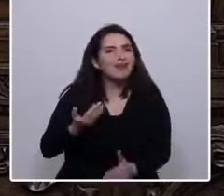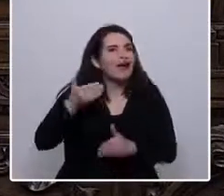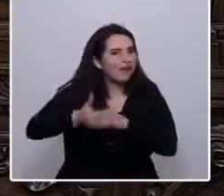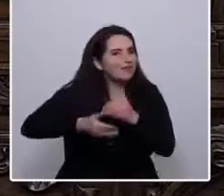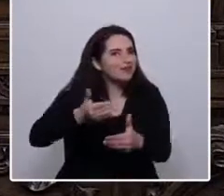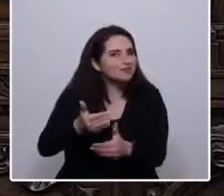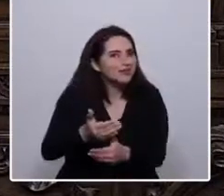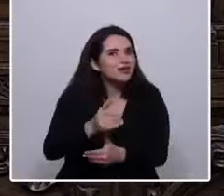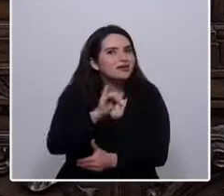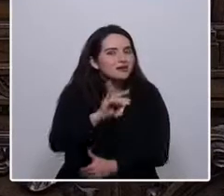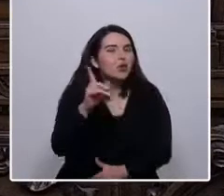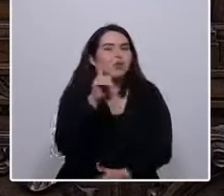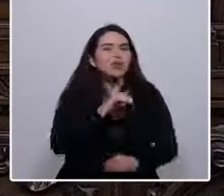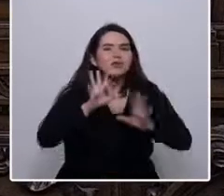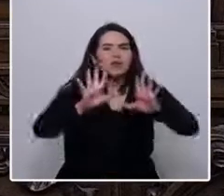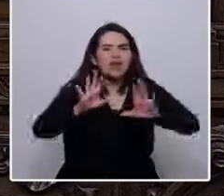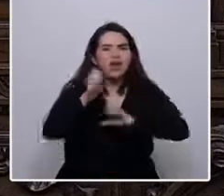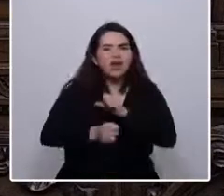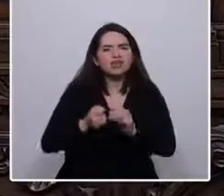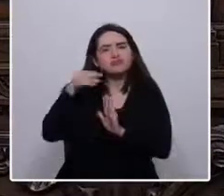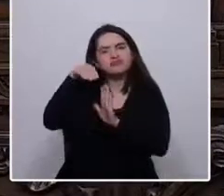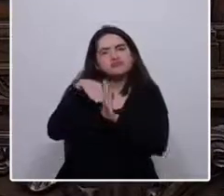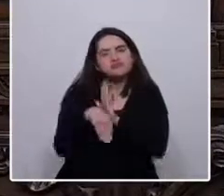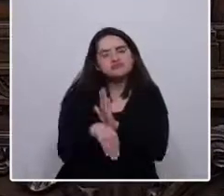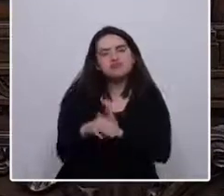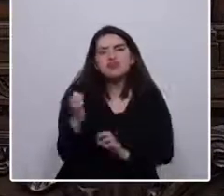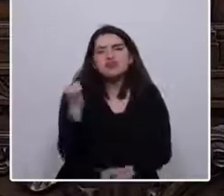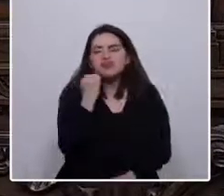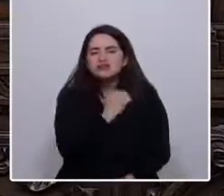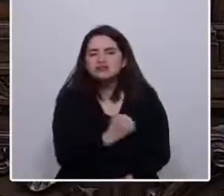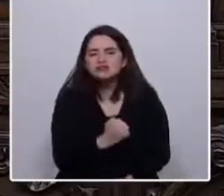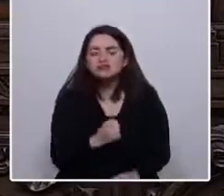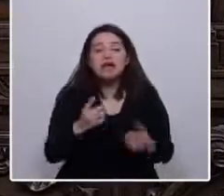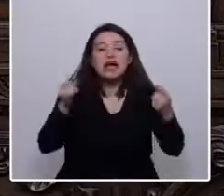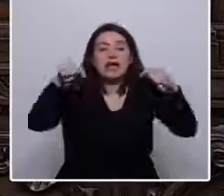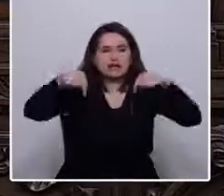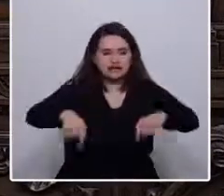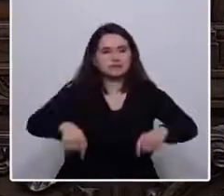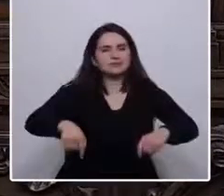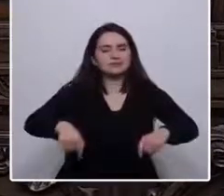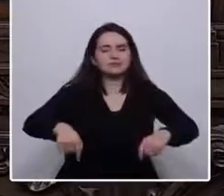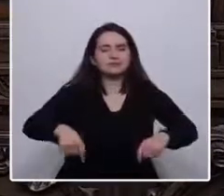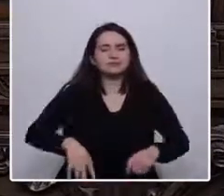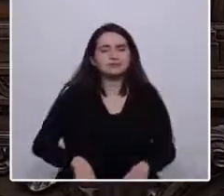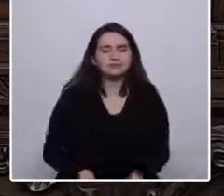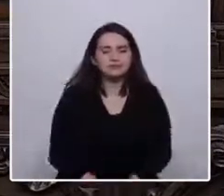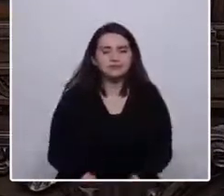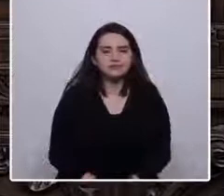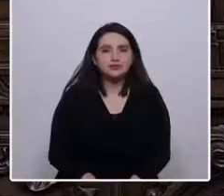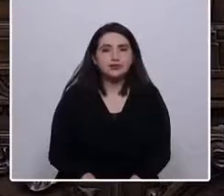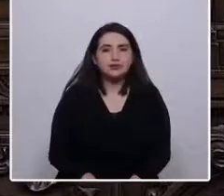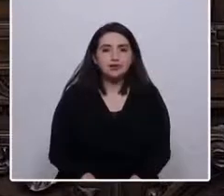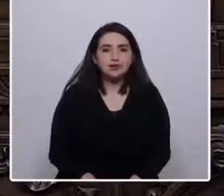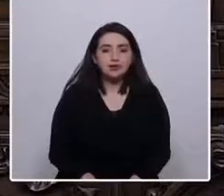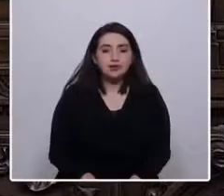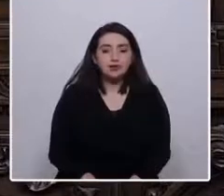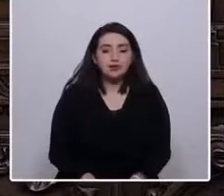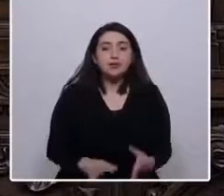importante en los últimos diez años. Con errores, por supuesto, por eso estamos aquí. Pero paso ahora a